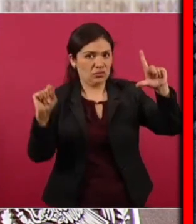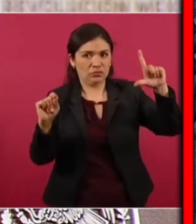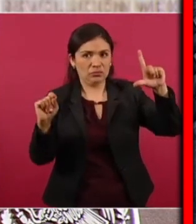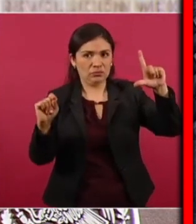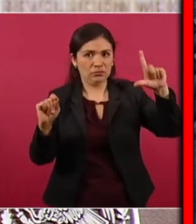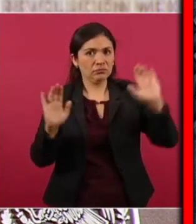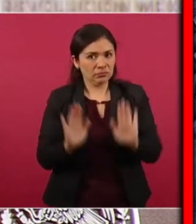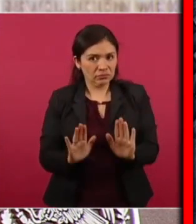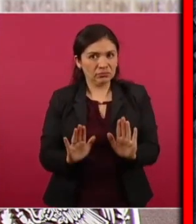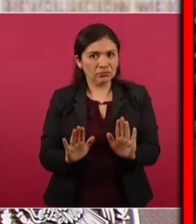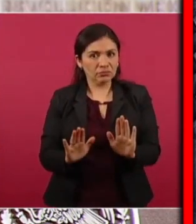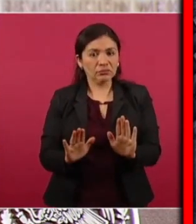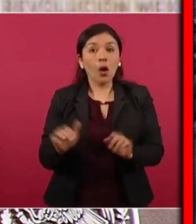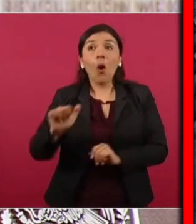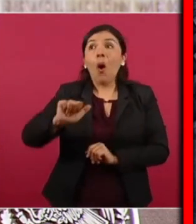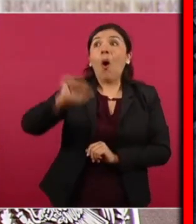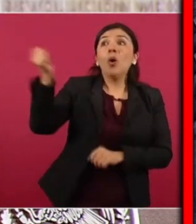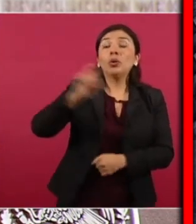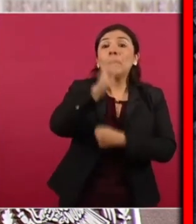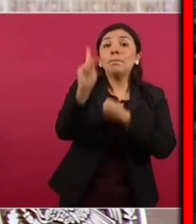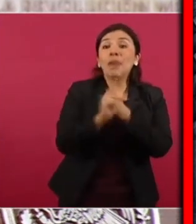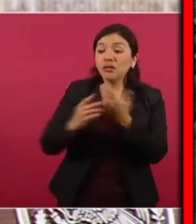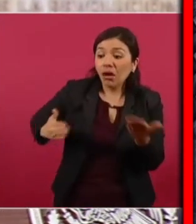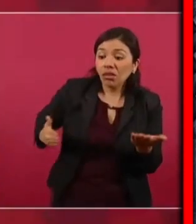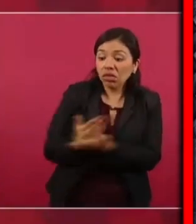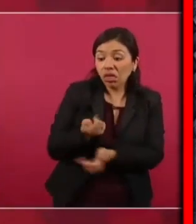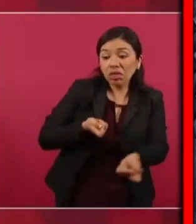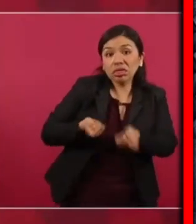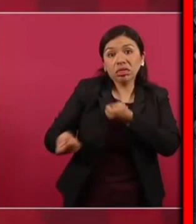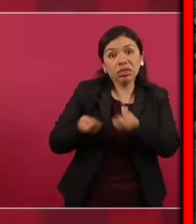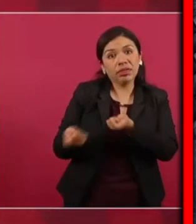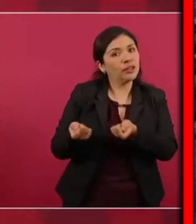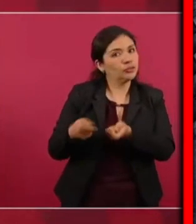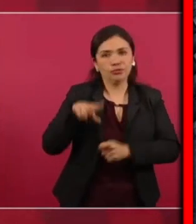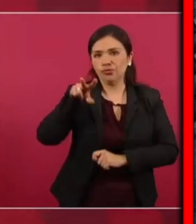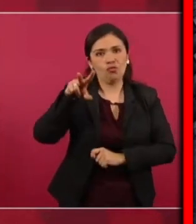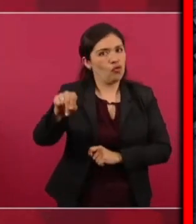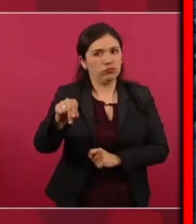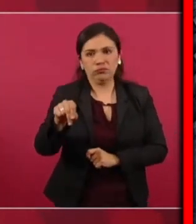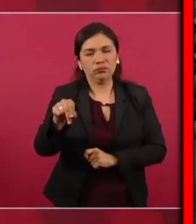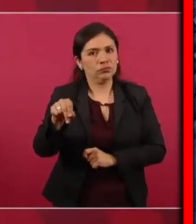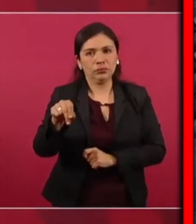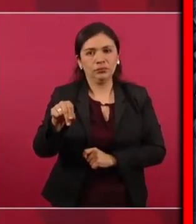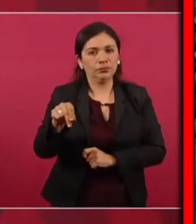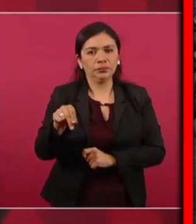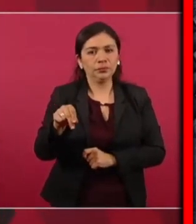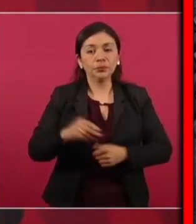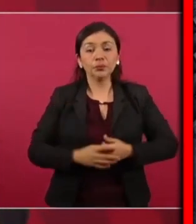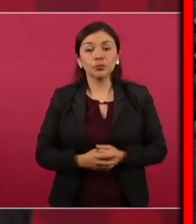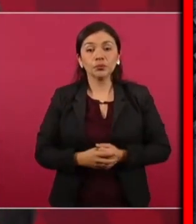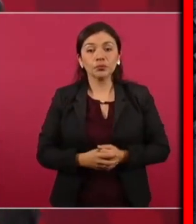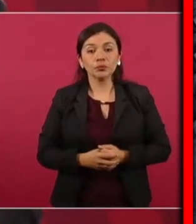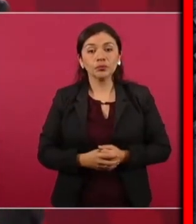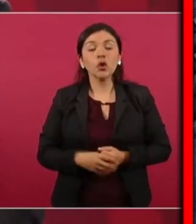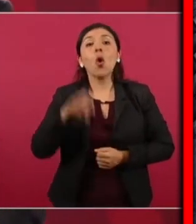va a ser manejado por empresas extranjeras ni por